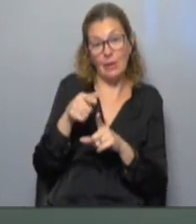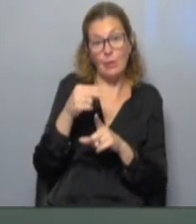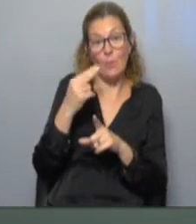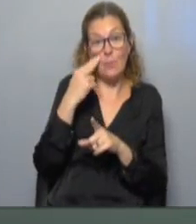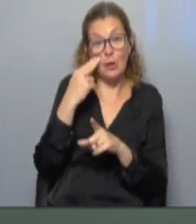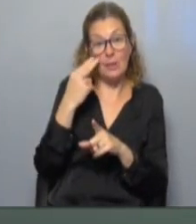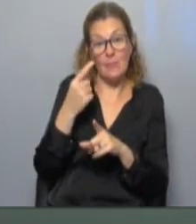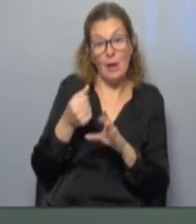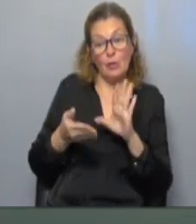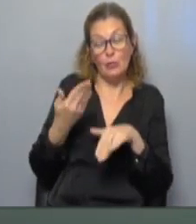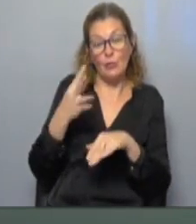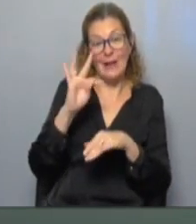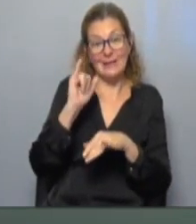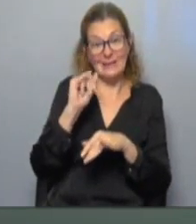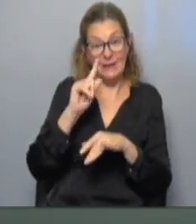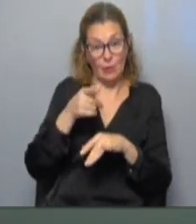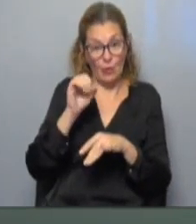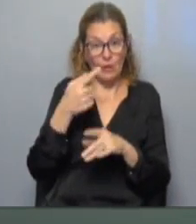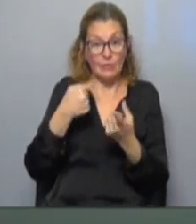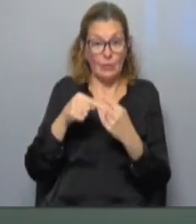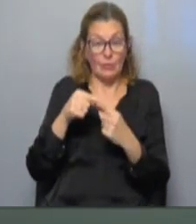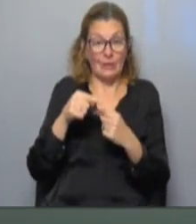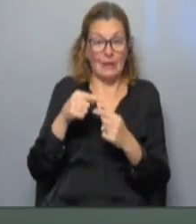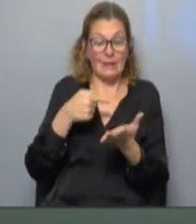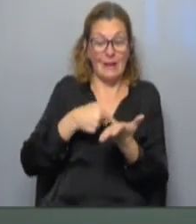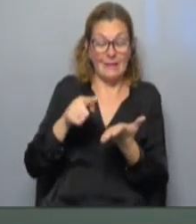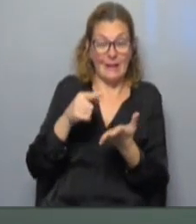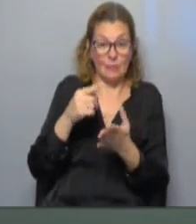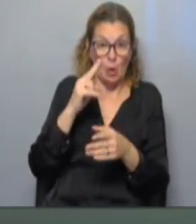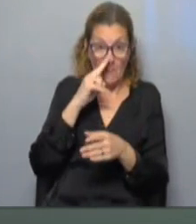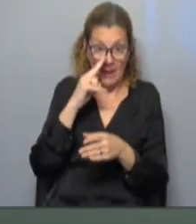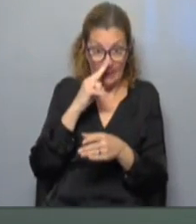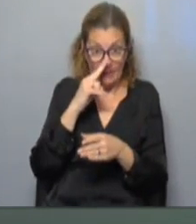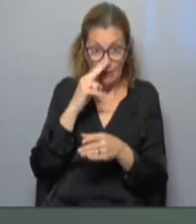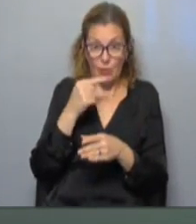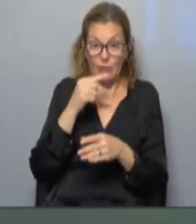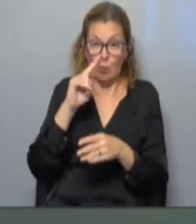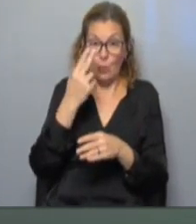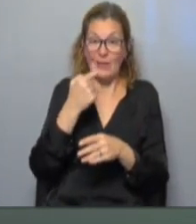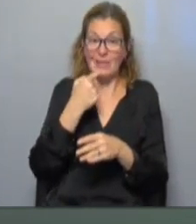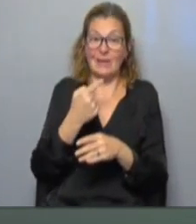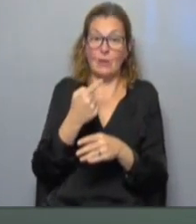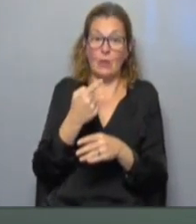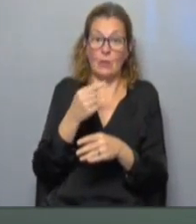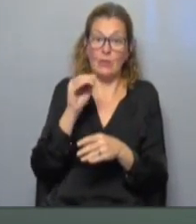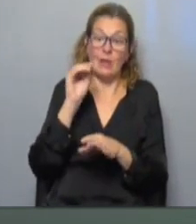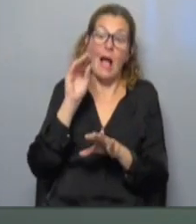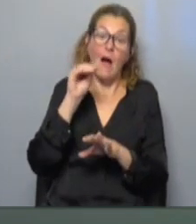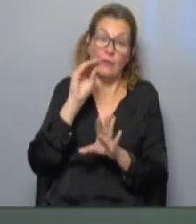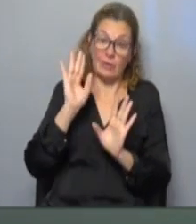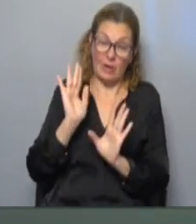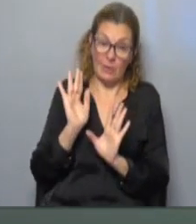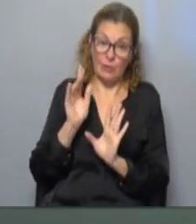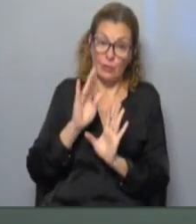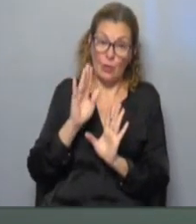una suba en el precio del trigo. En ese entonces, desde el Centro de Industriales Panaderos del Uruguay se recomendó, o se había recomendado,